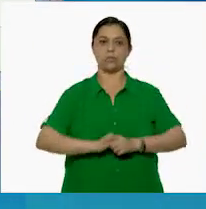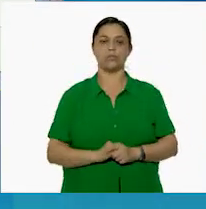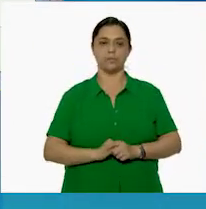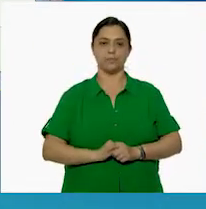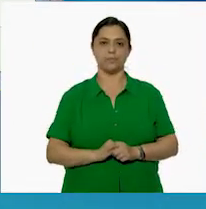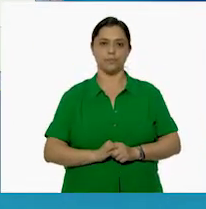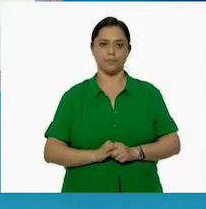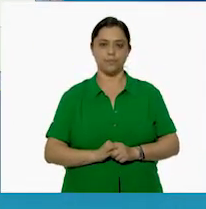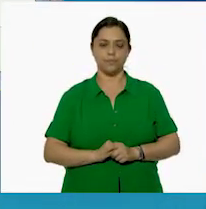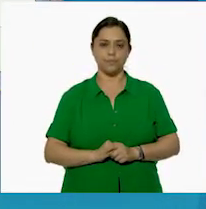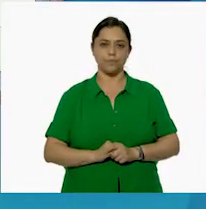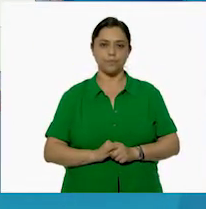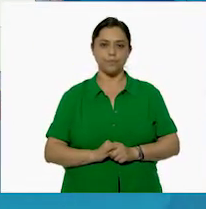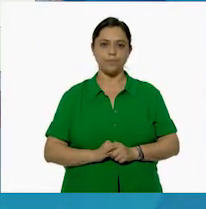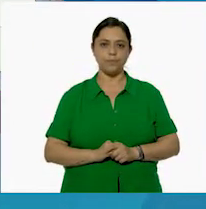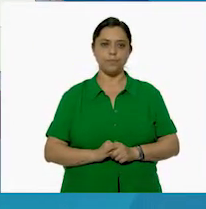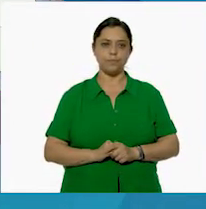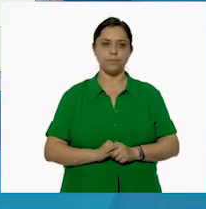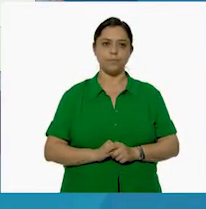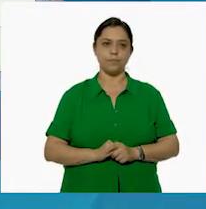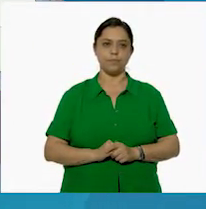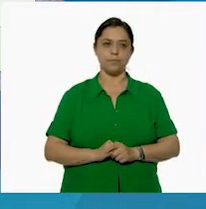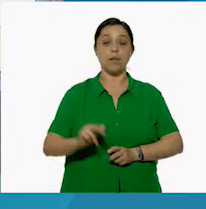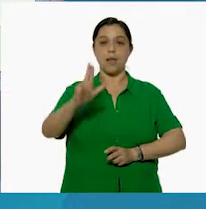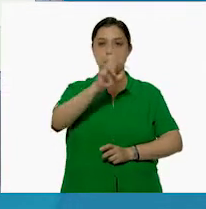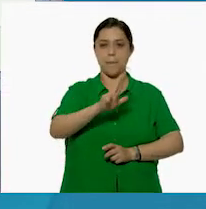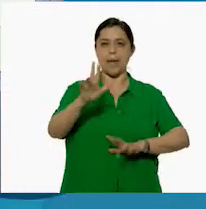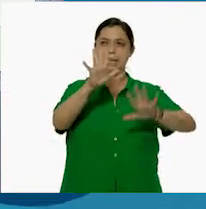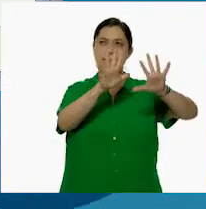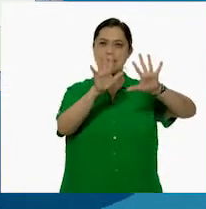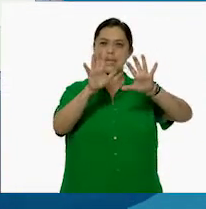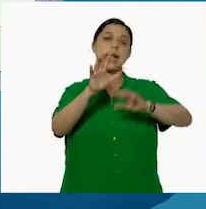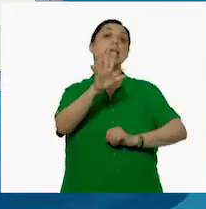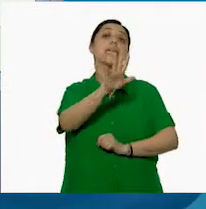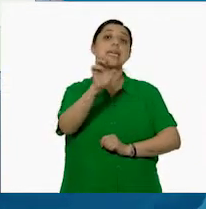600. Del martes, 576.